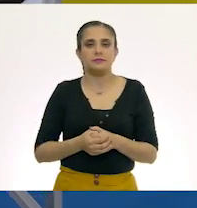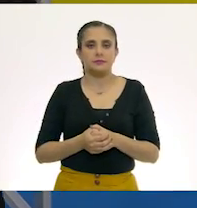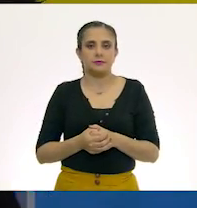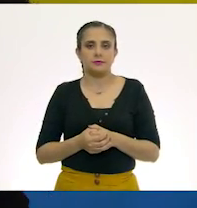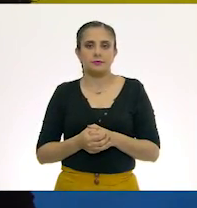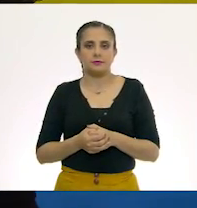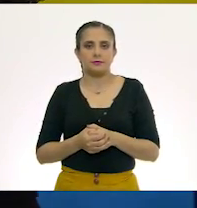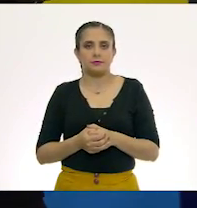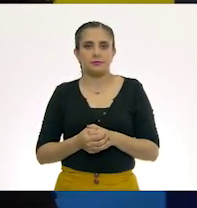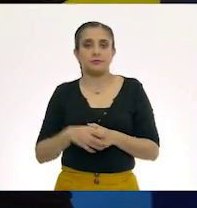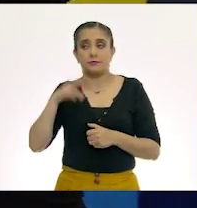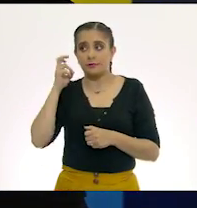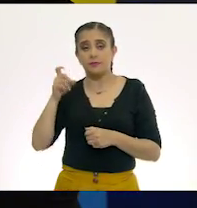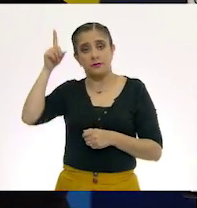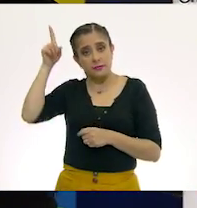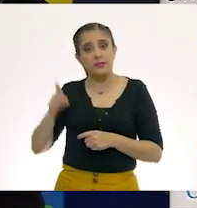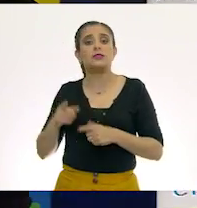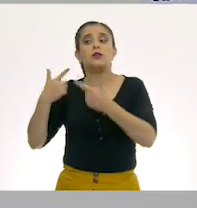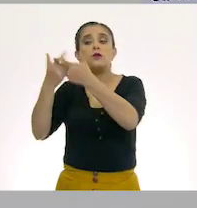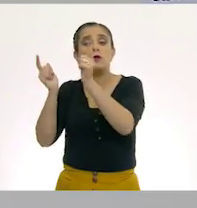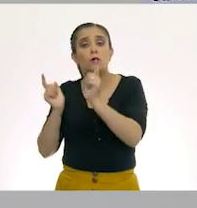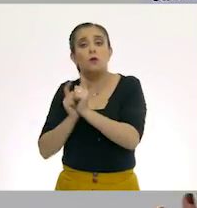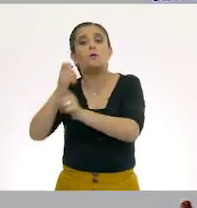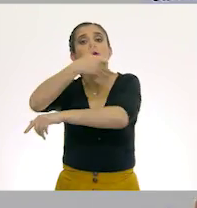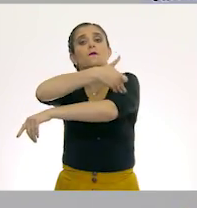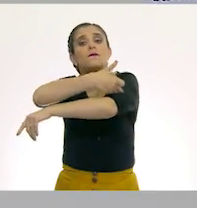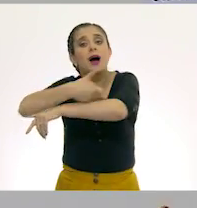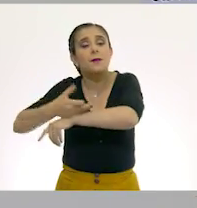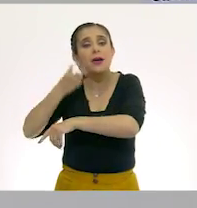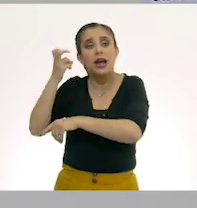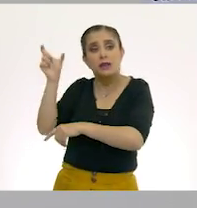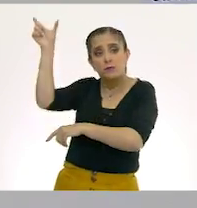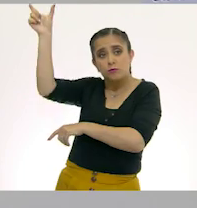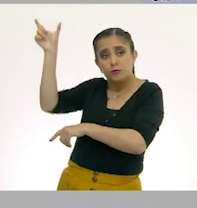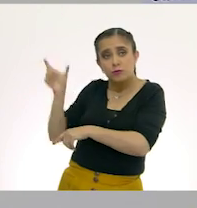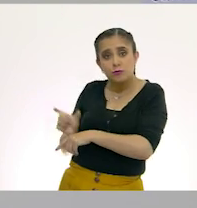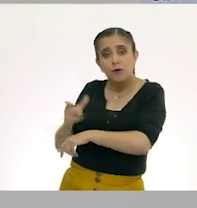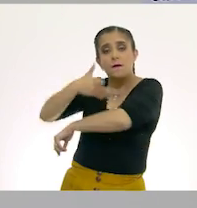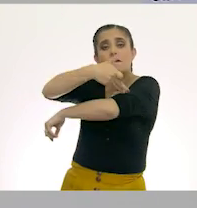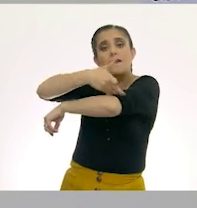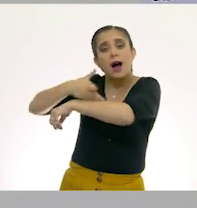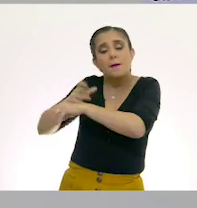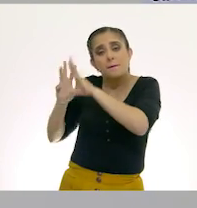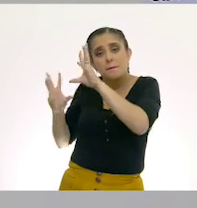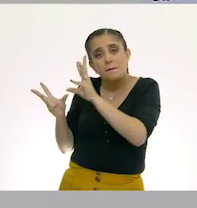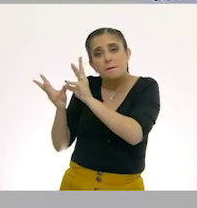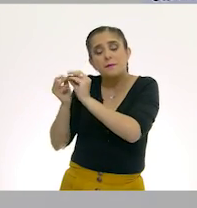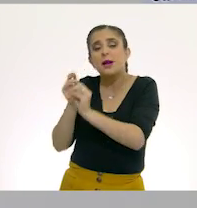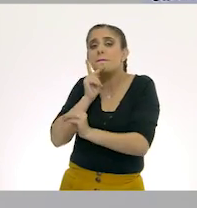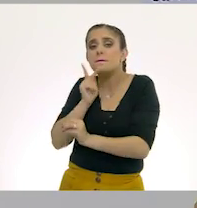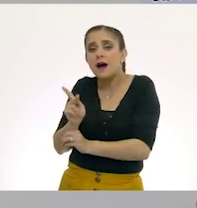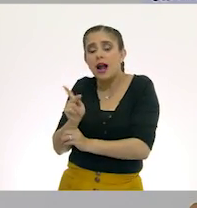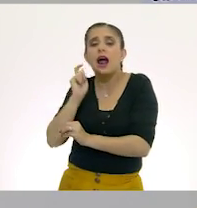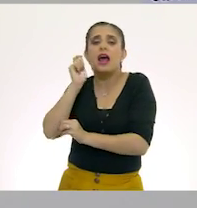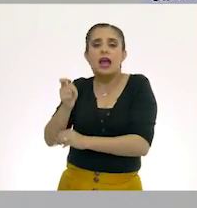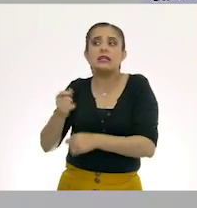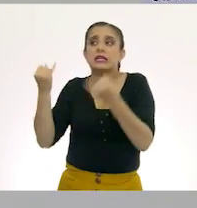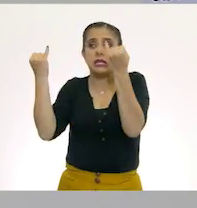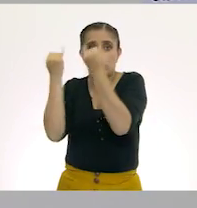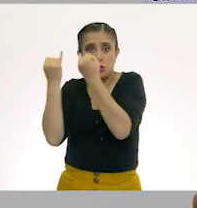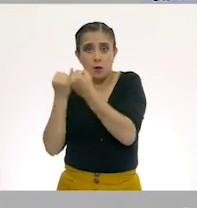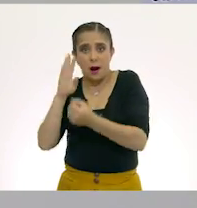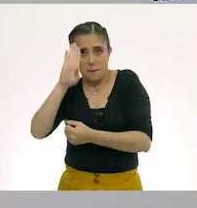Todas estas son familias léxicas. Tienen que ver, fíjense bien, con aumentativo, con